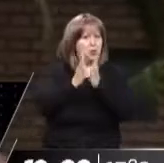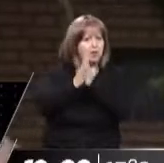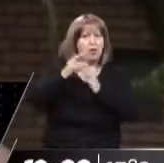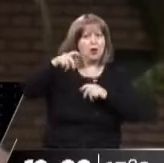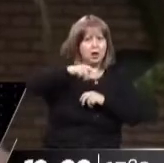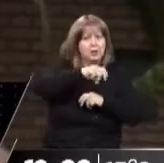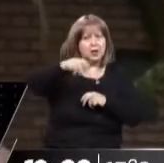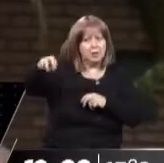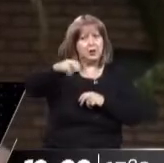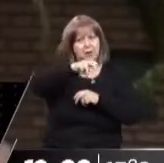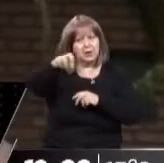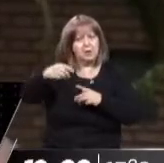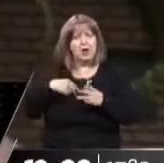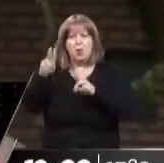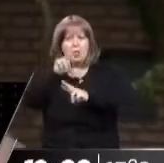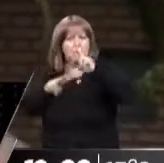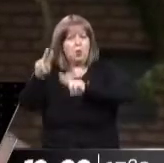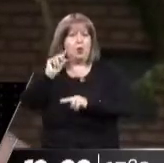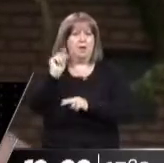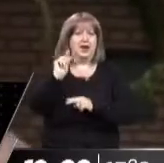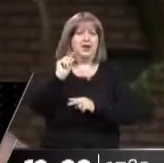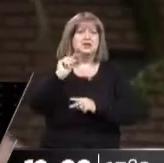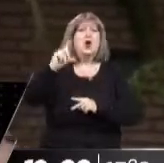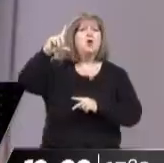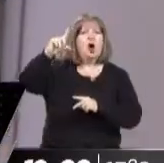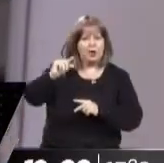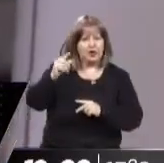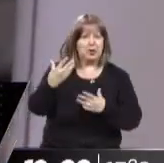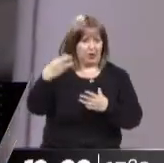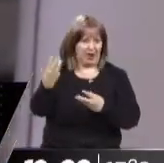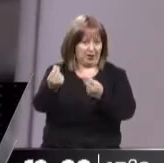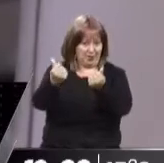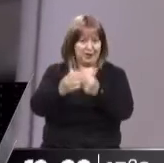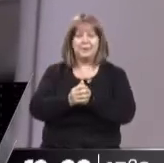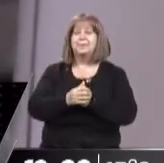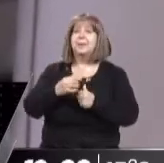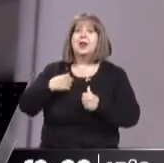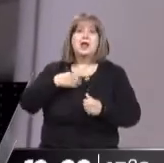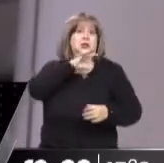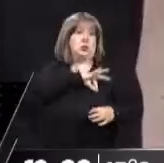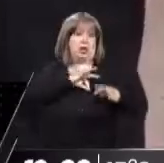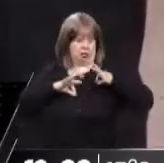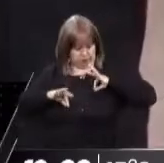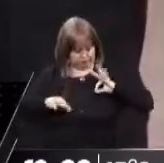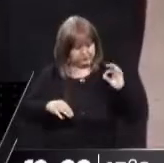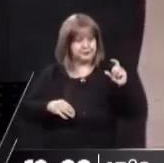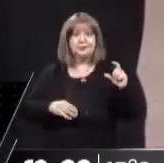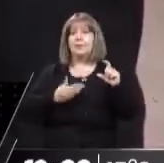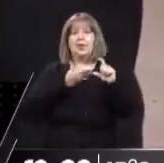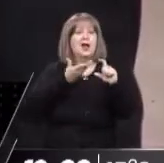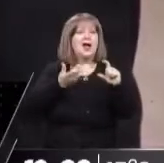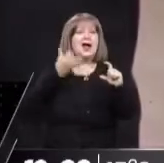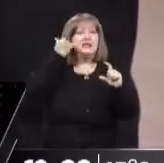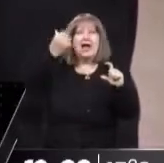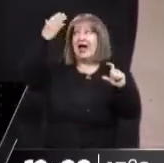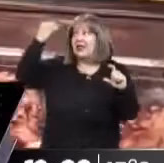pueda los pocos productos que tiene o los pocos que tiene como oferta se lo pueda llevar. Lamentablemente el sueldo no alcanza para darse los gustos que sí se